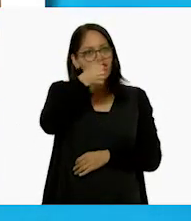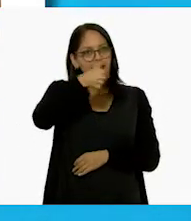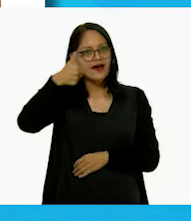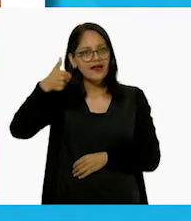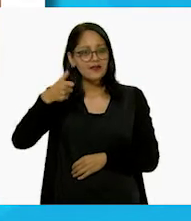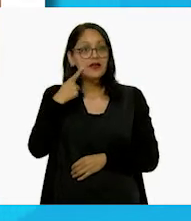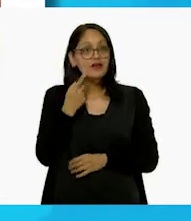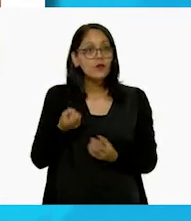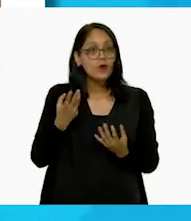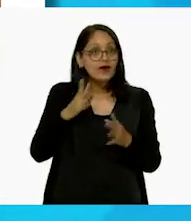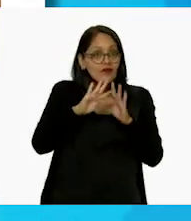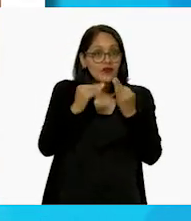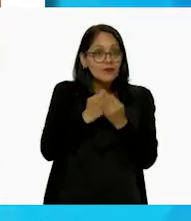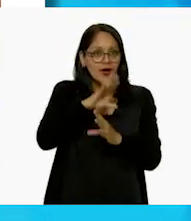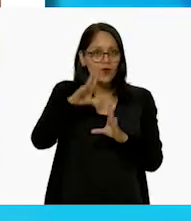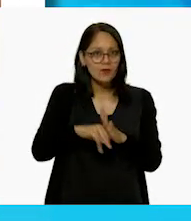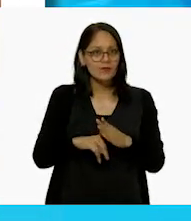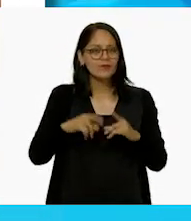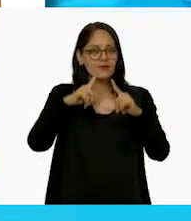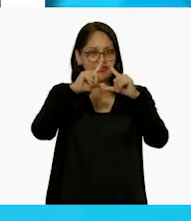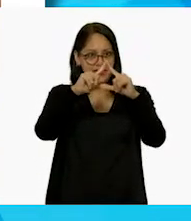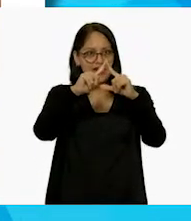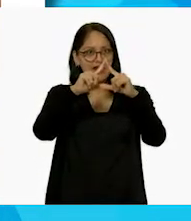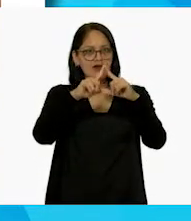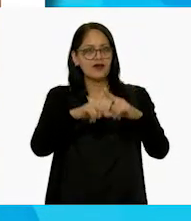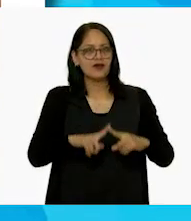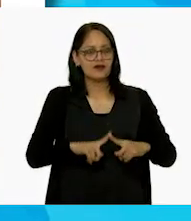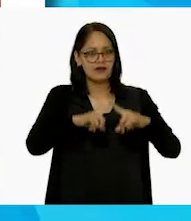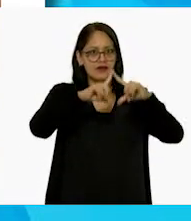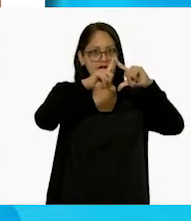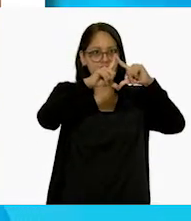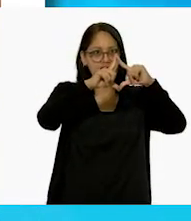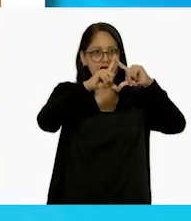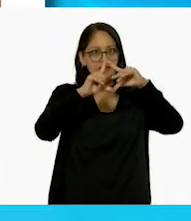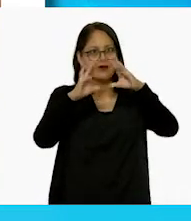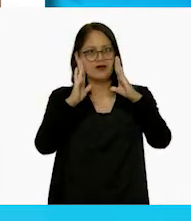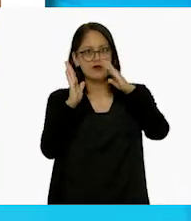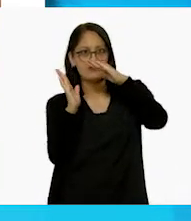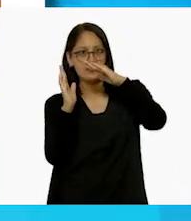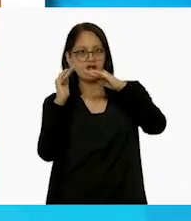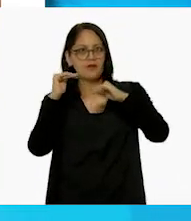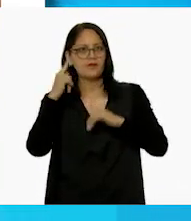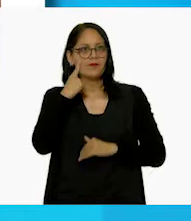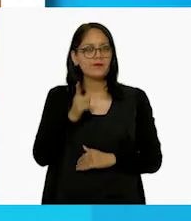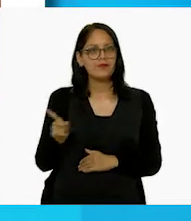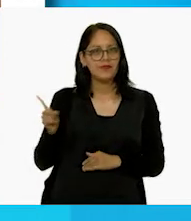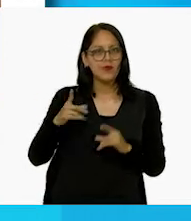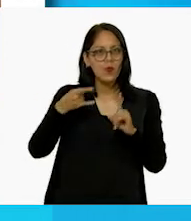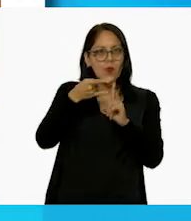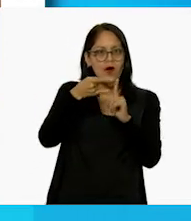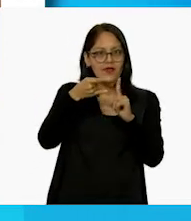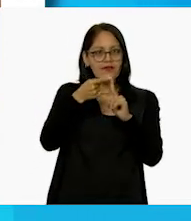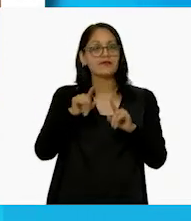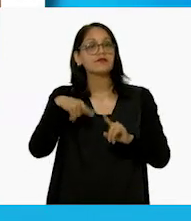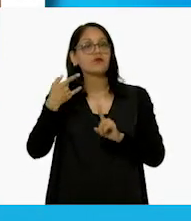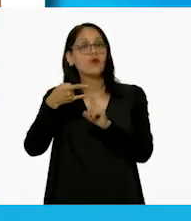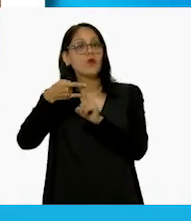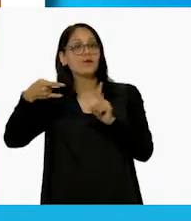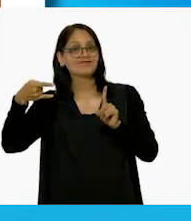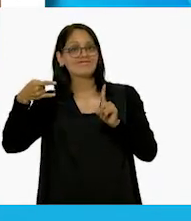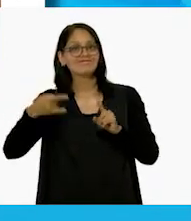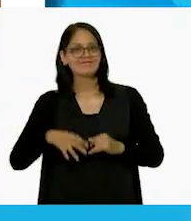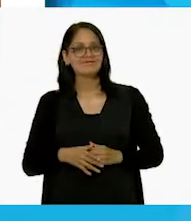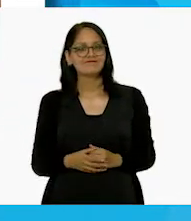de las figuras. Y ya formó todas las figuras. Tenemos el triángulo, el rombo, el romboide, el cuadrado y el